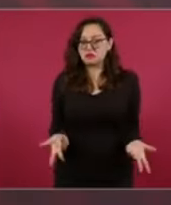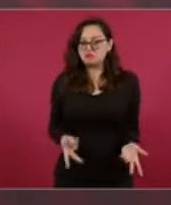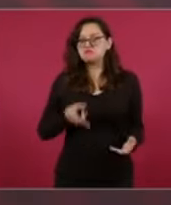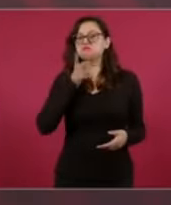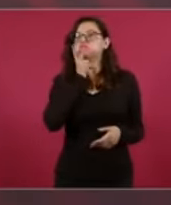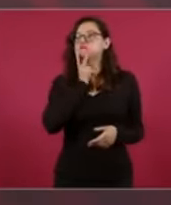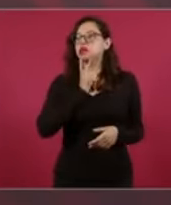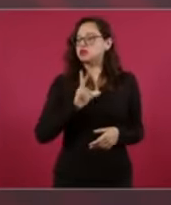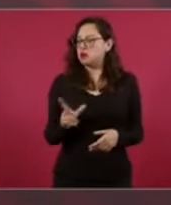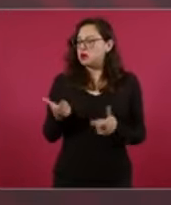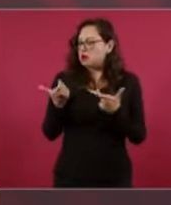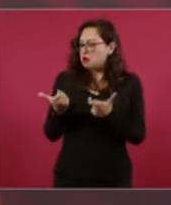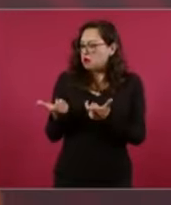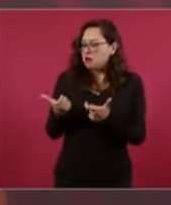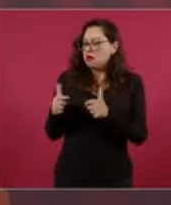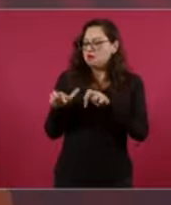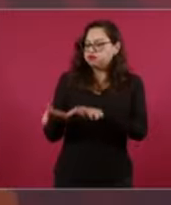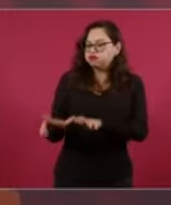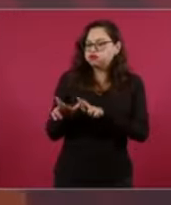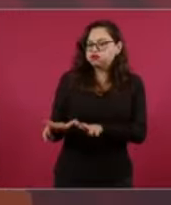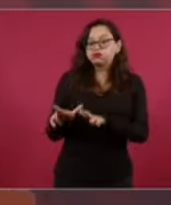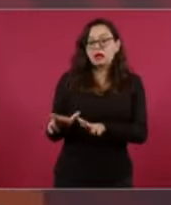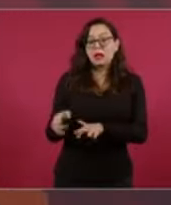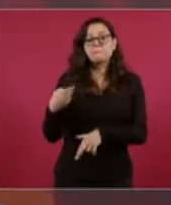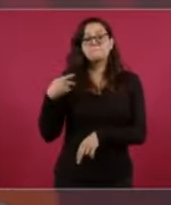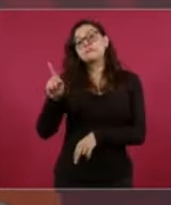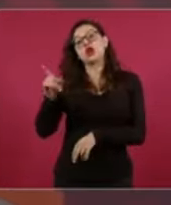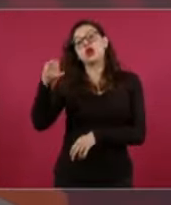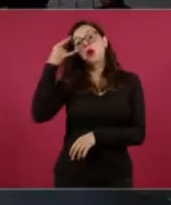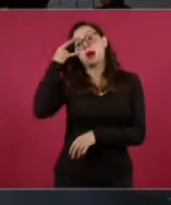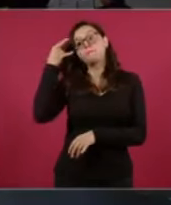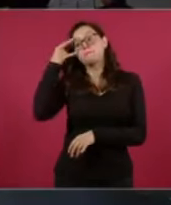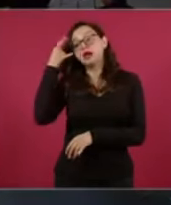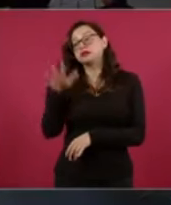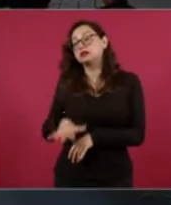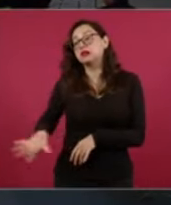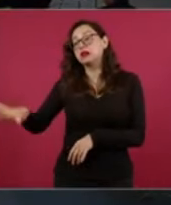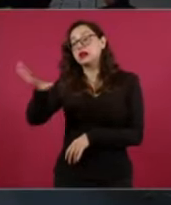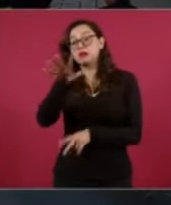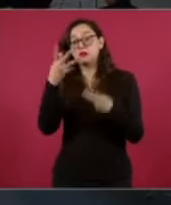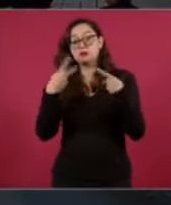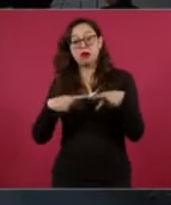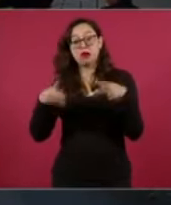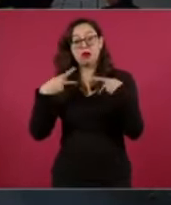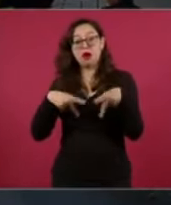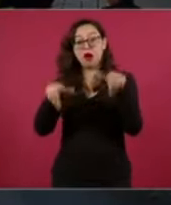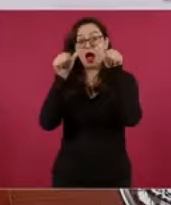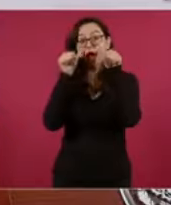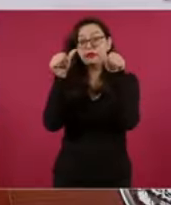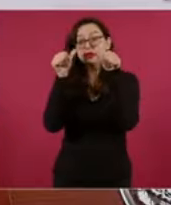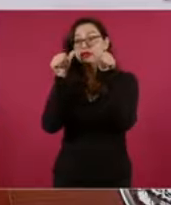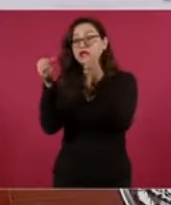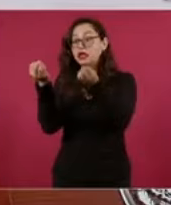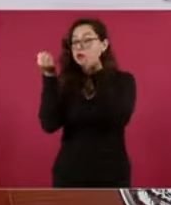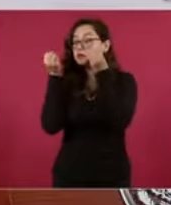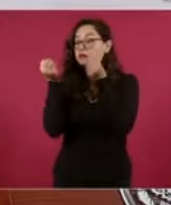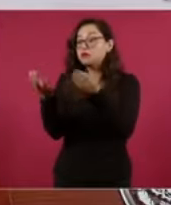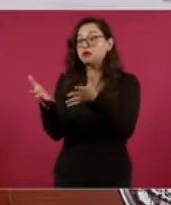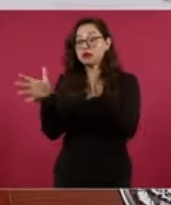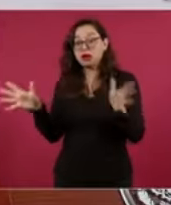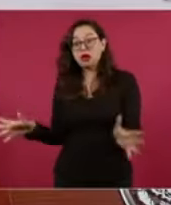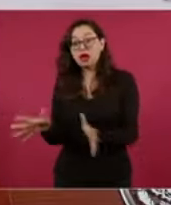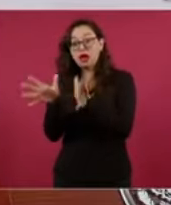no se preocuparon en impulsar